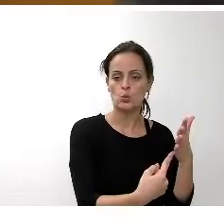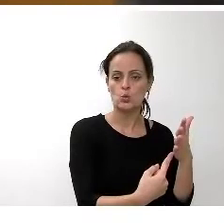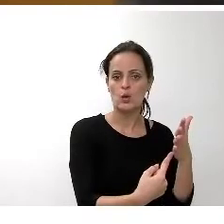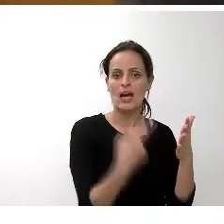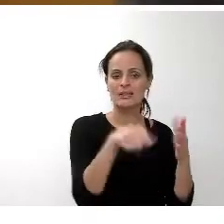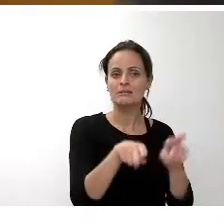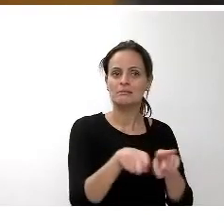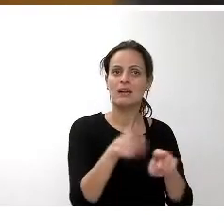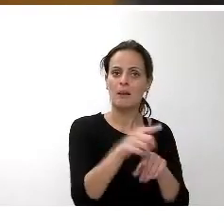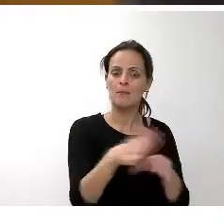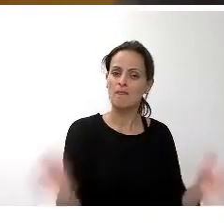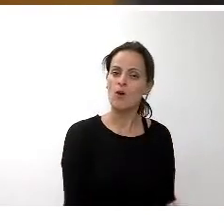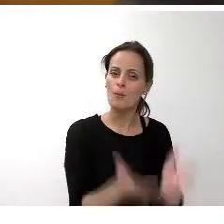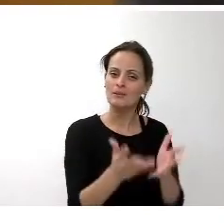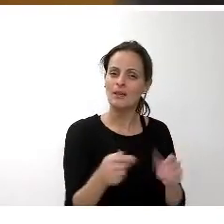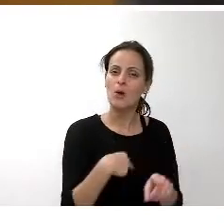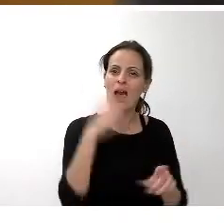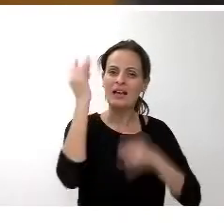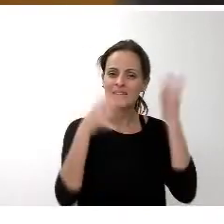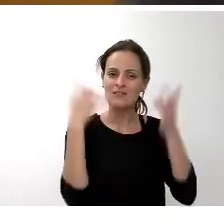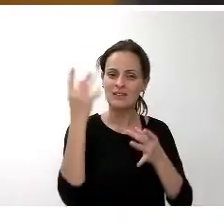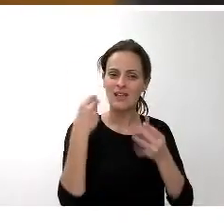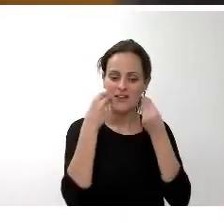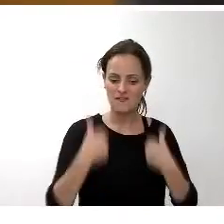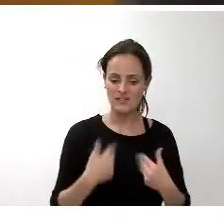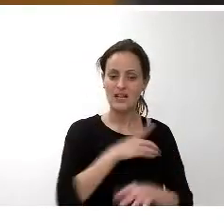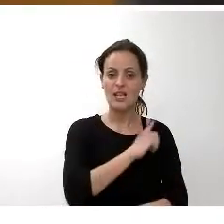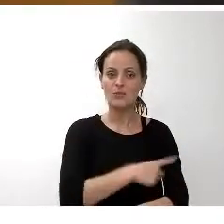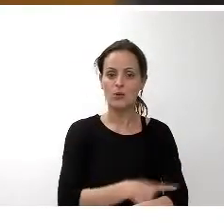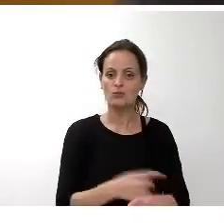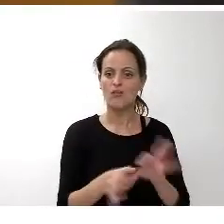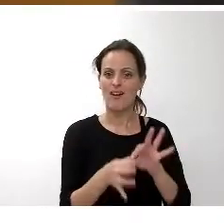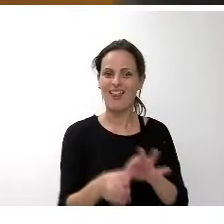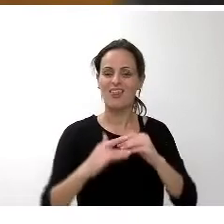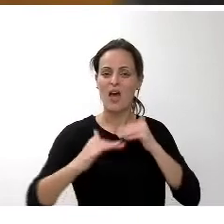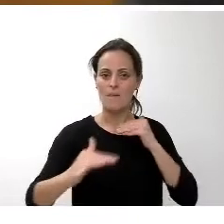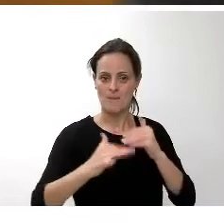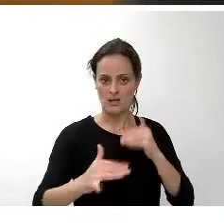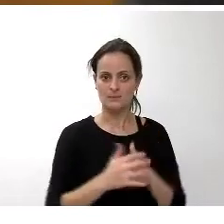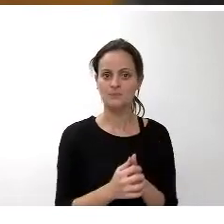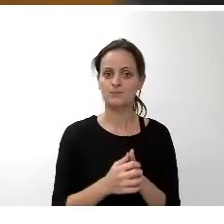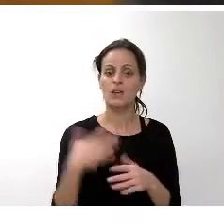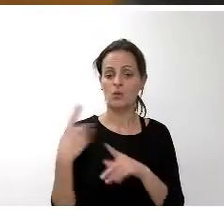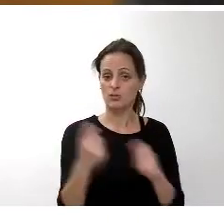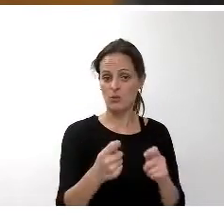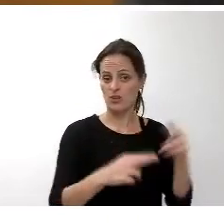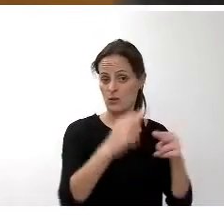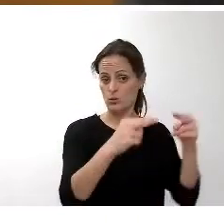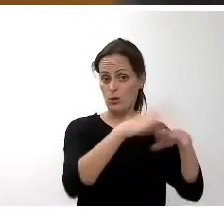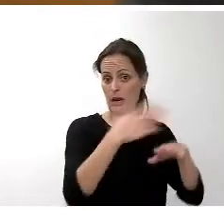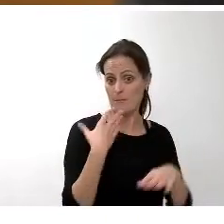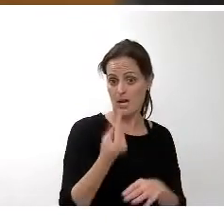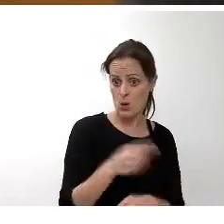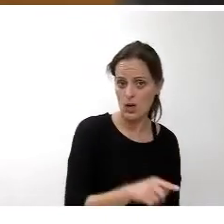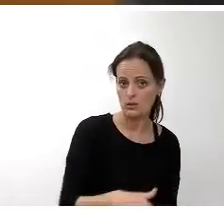actividades físicas y deportivas vinculadas al mar contando con dotación también para su inicio en 2016 Tenerife